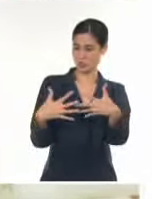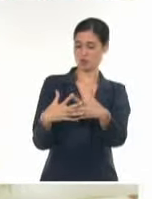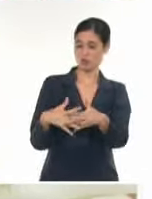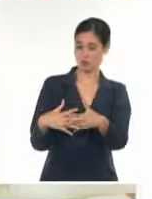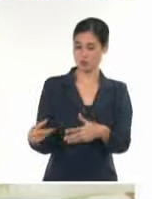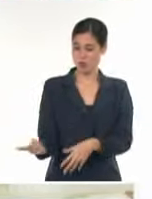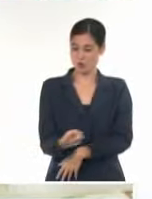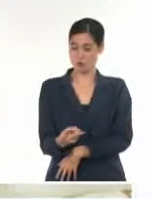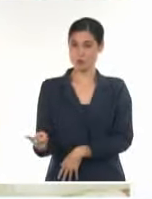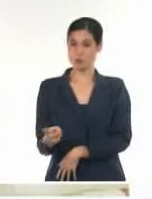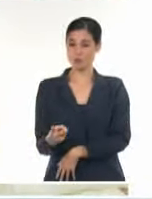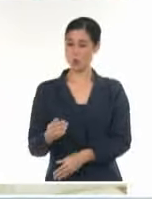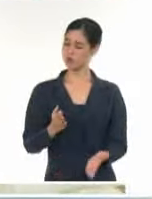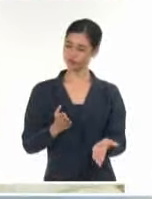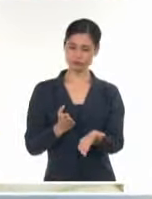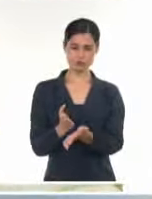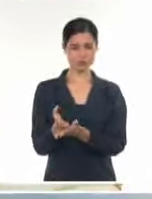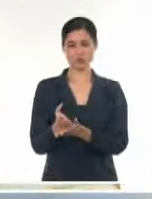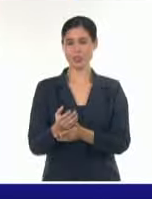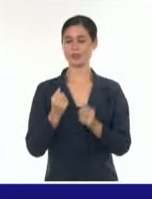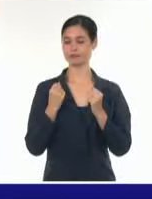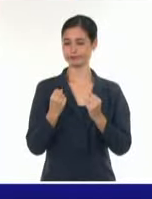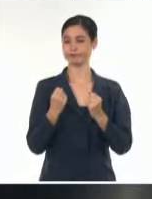compromiso de seguir fortaleciéndolas.